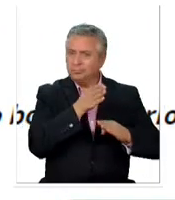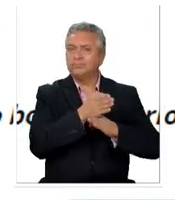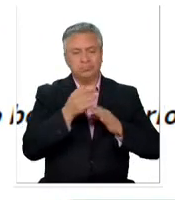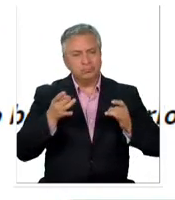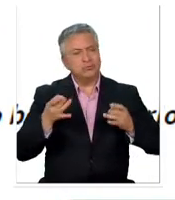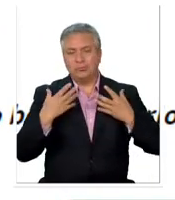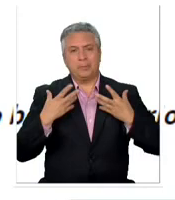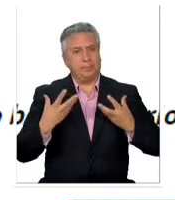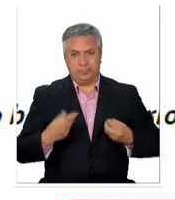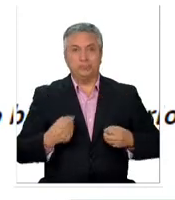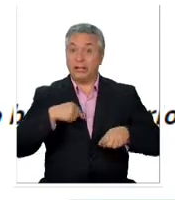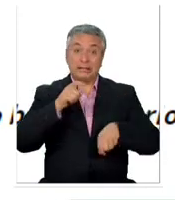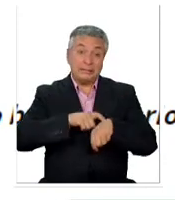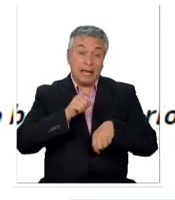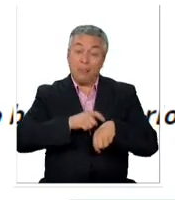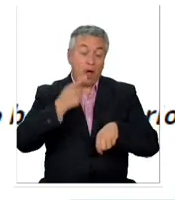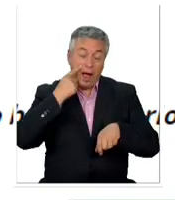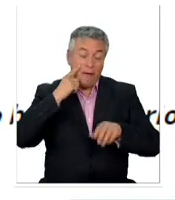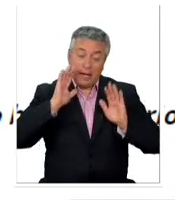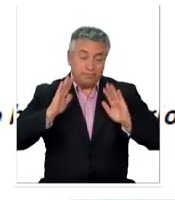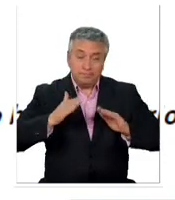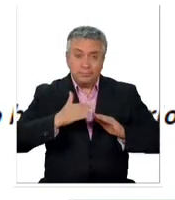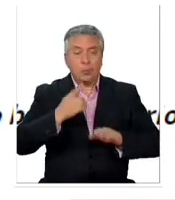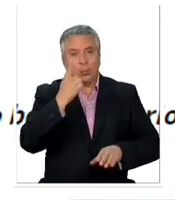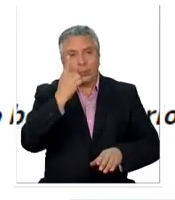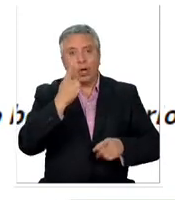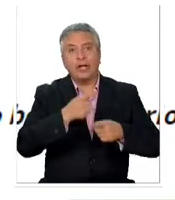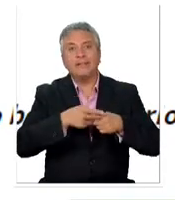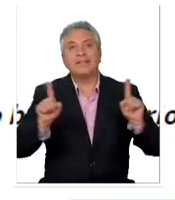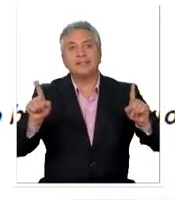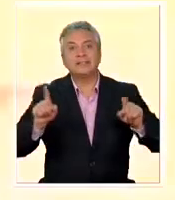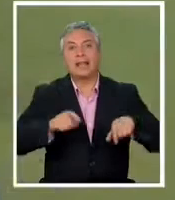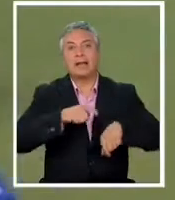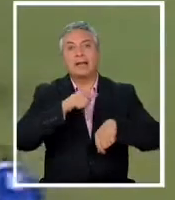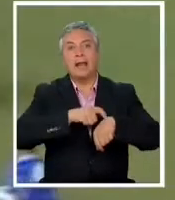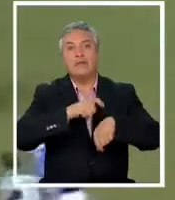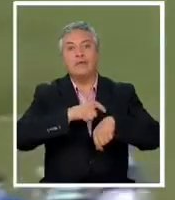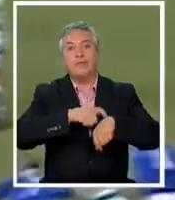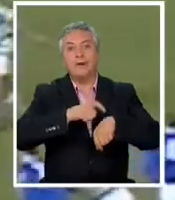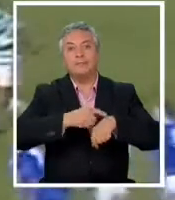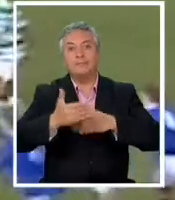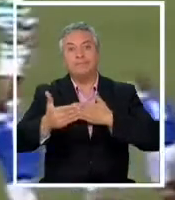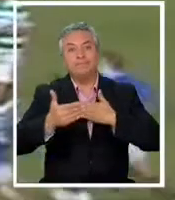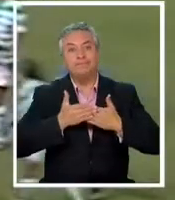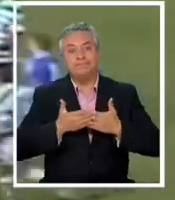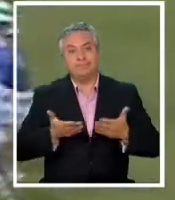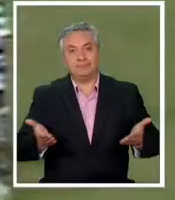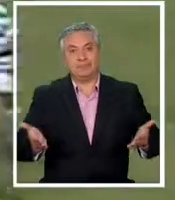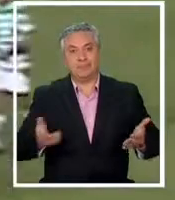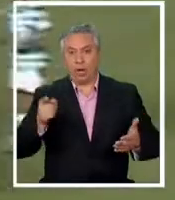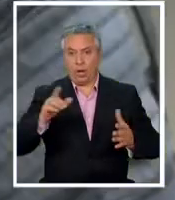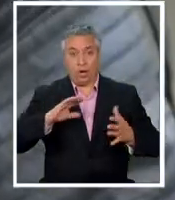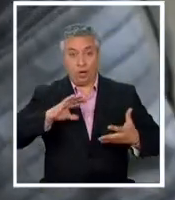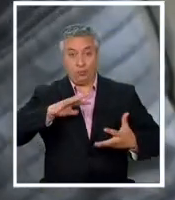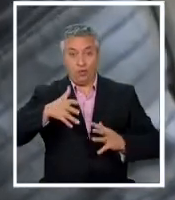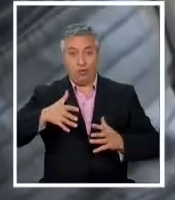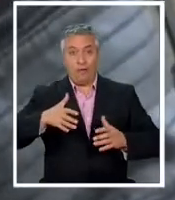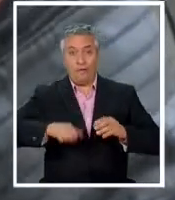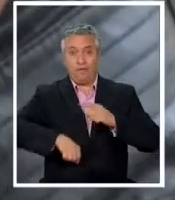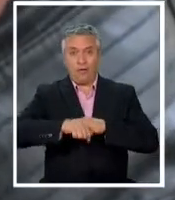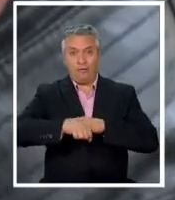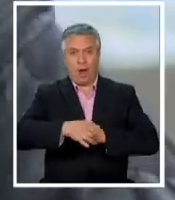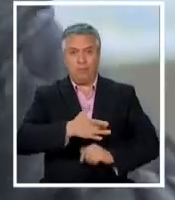estaré aquí todo el tiempo que pueda la única diferencia es la bomba de relojería una noticia que golpeó al mundo del fútbol un